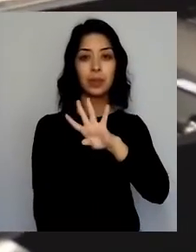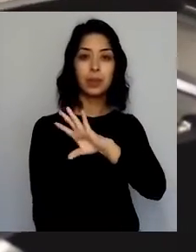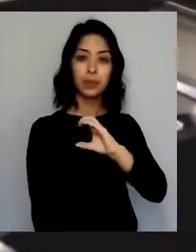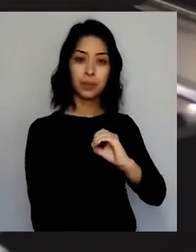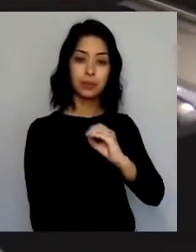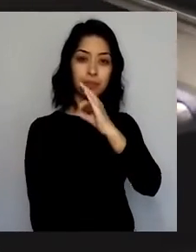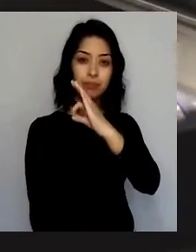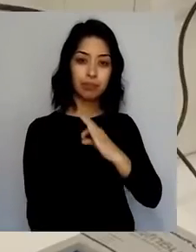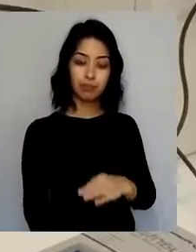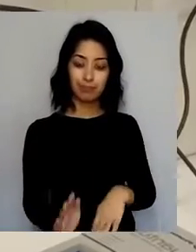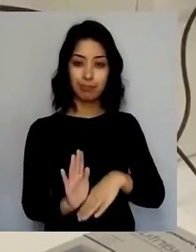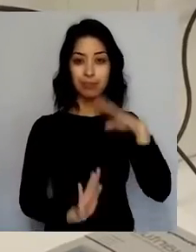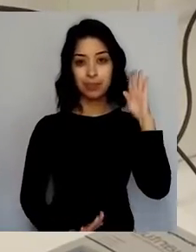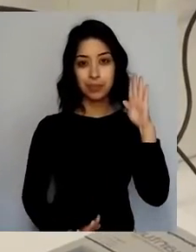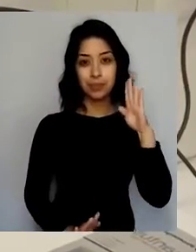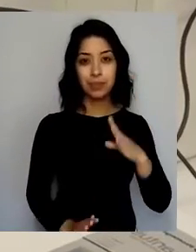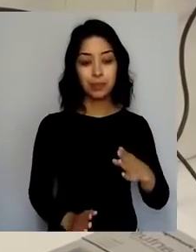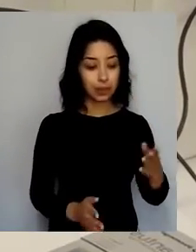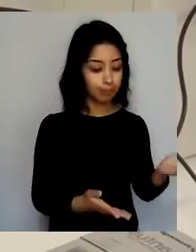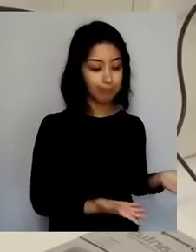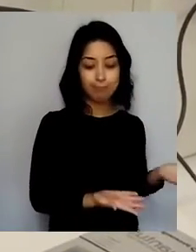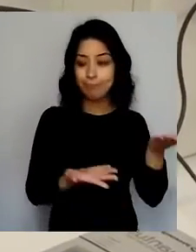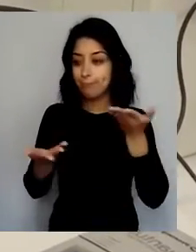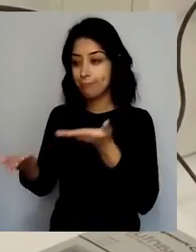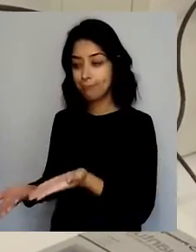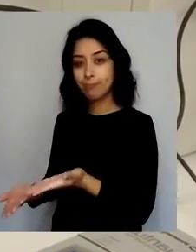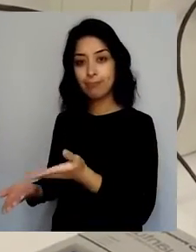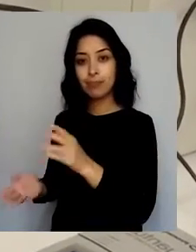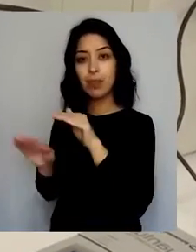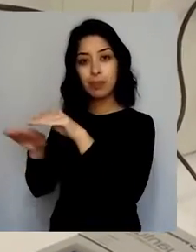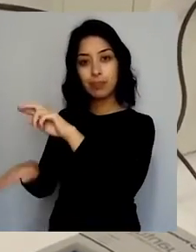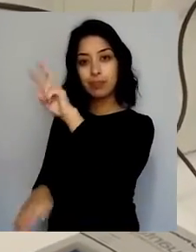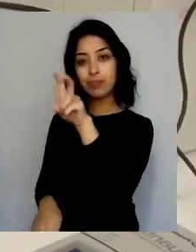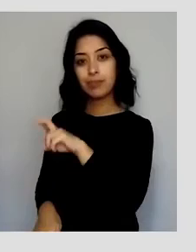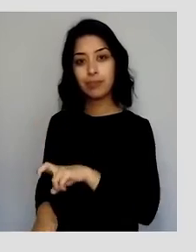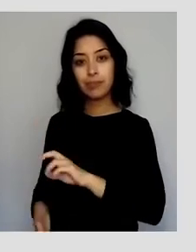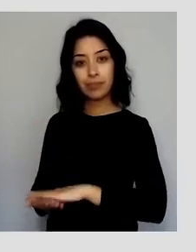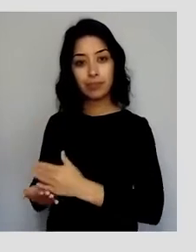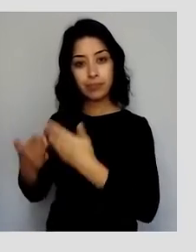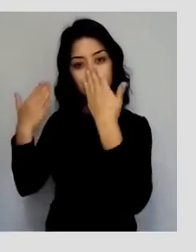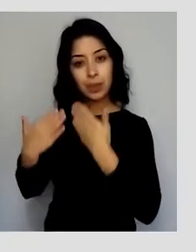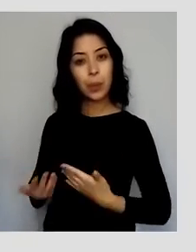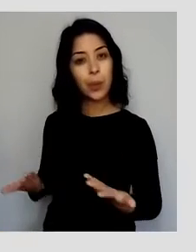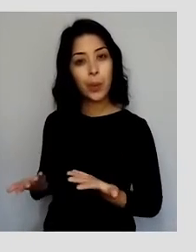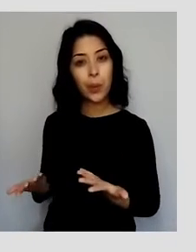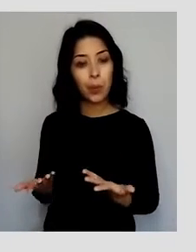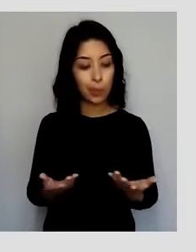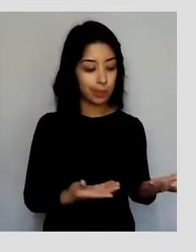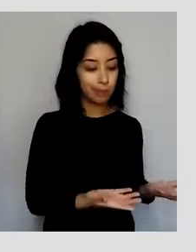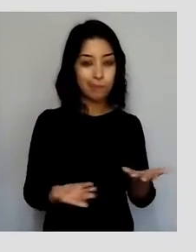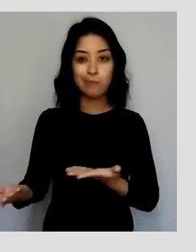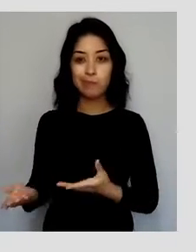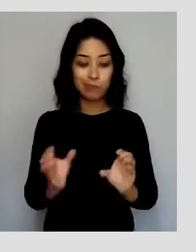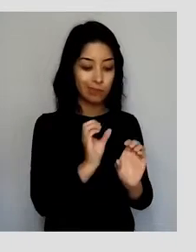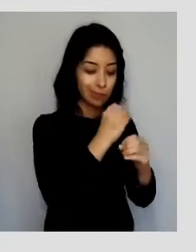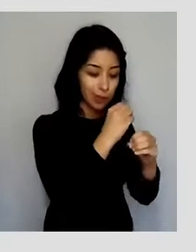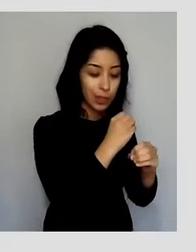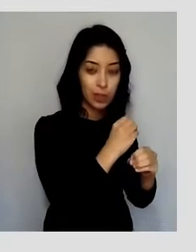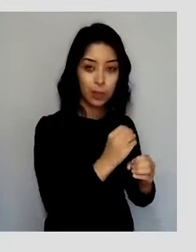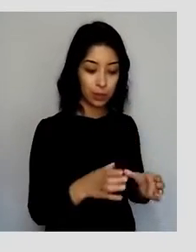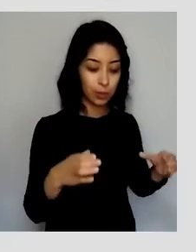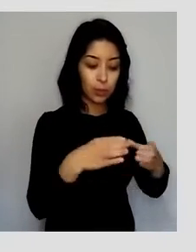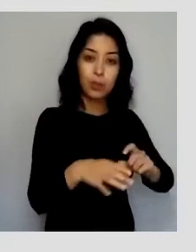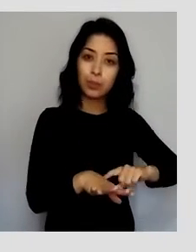han entregado soporte directo a la red asistencial de salud, aportando laboratorios, equipos técnicos, repuestos